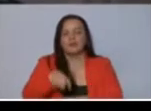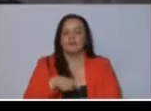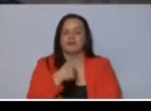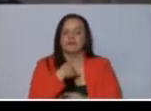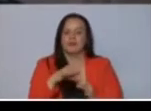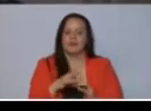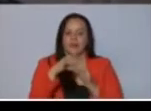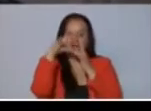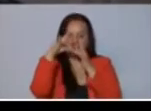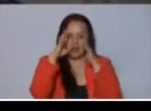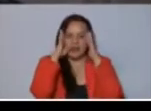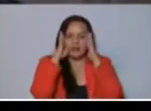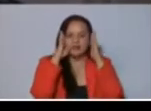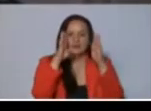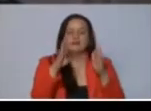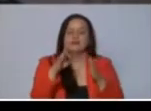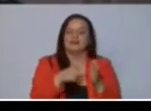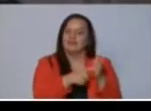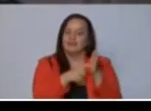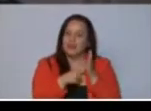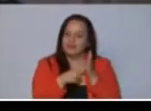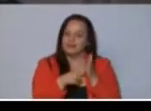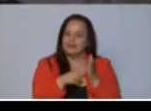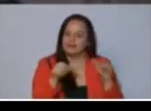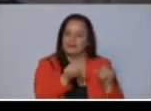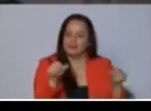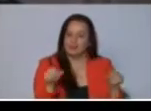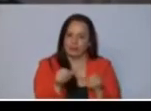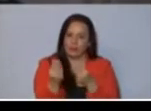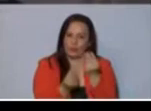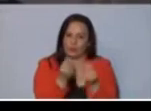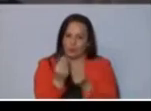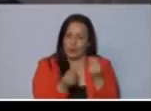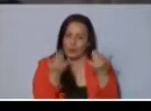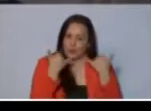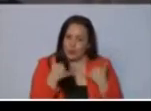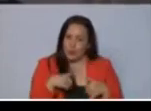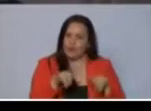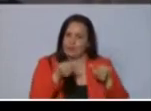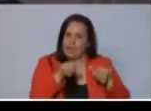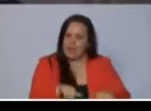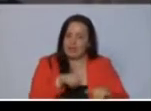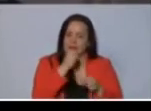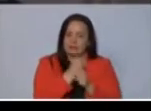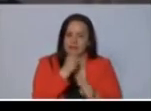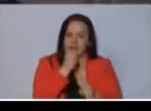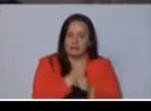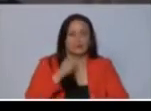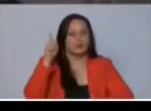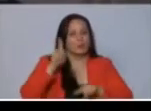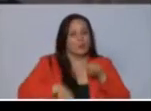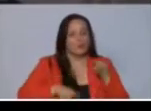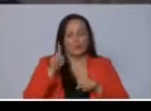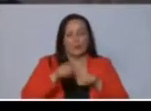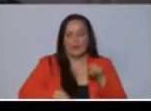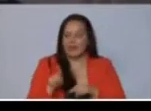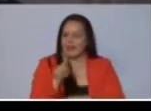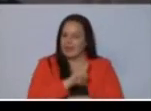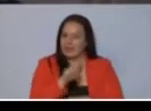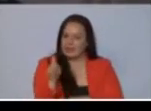del sector productivo que aún se mantiene trabajando y no puede negarse que el diésel forma parte